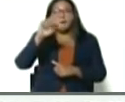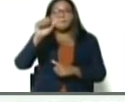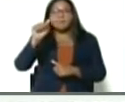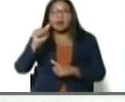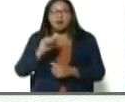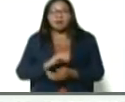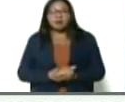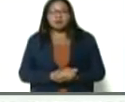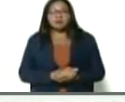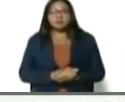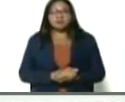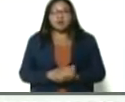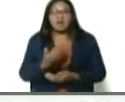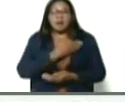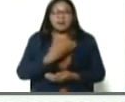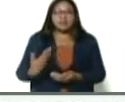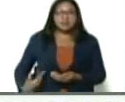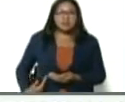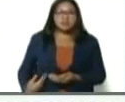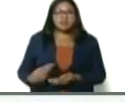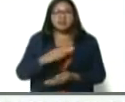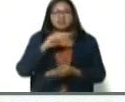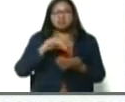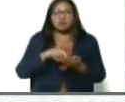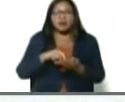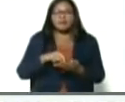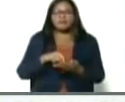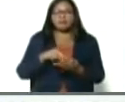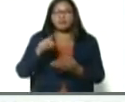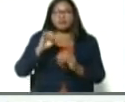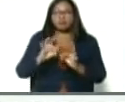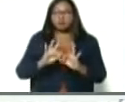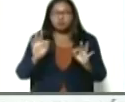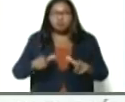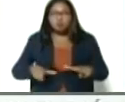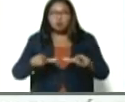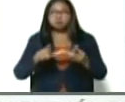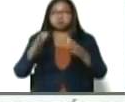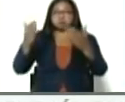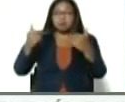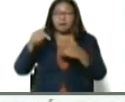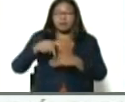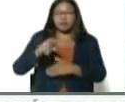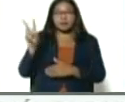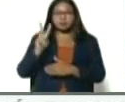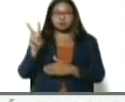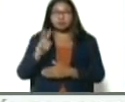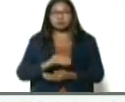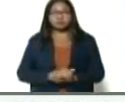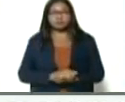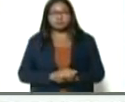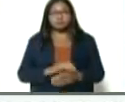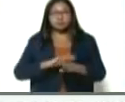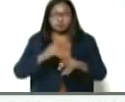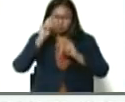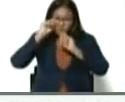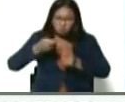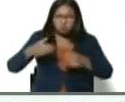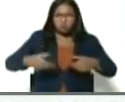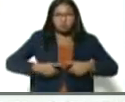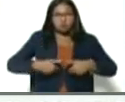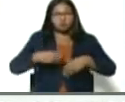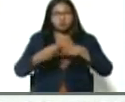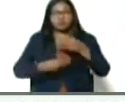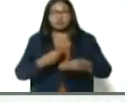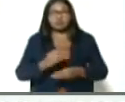Snyder, que es la presidenta del National Show de Aga, como ellos le llaman, está dispuesta a venir a Venezuela, presidente, porque reconoce el esfuerzo que se ha